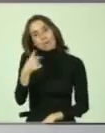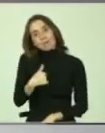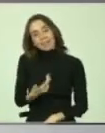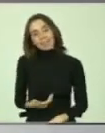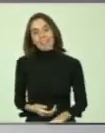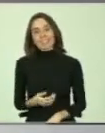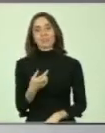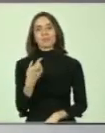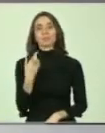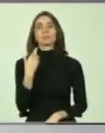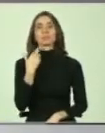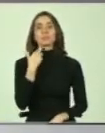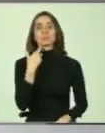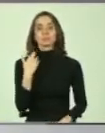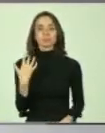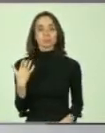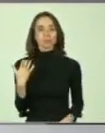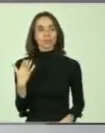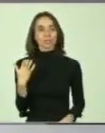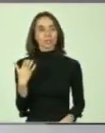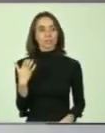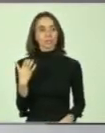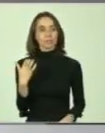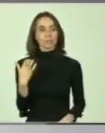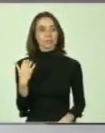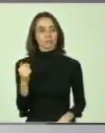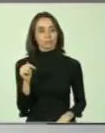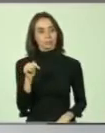ya que esta